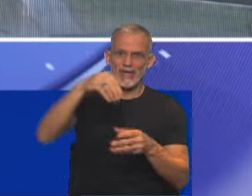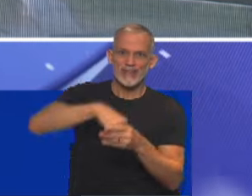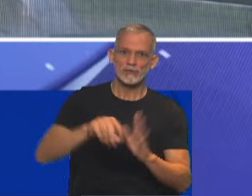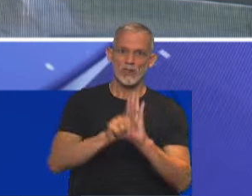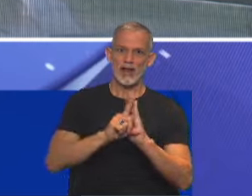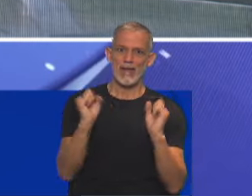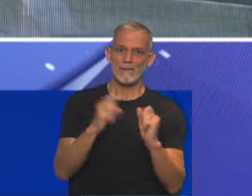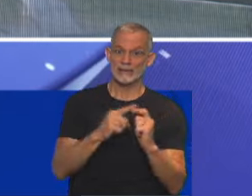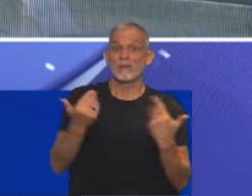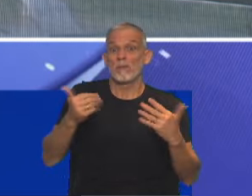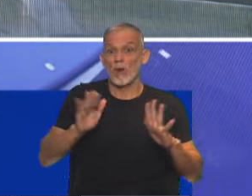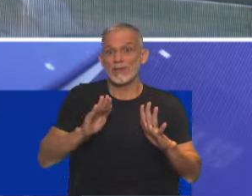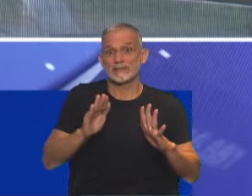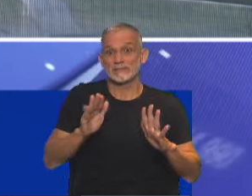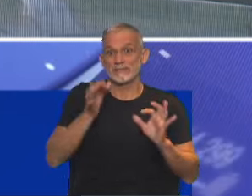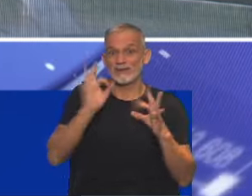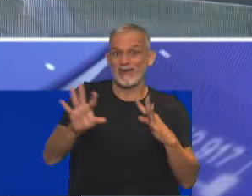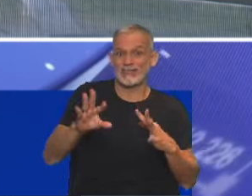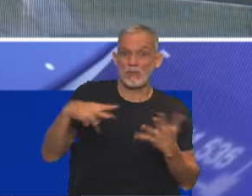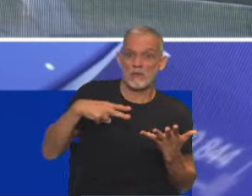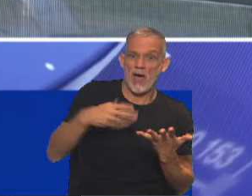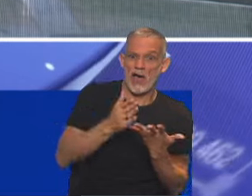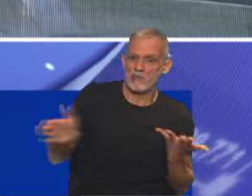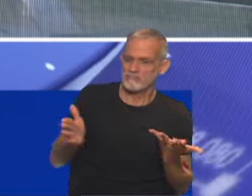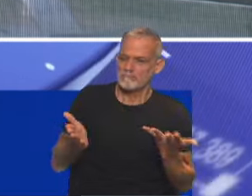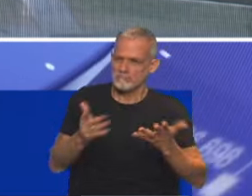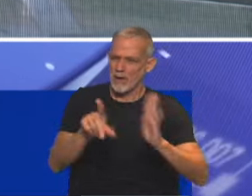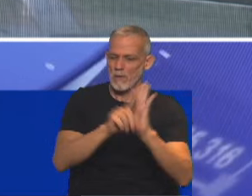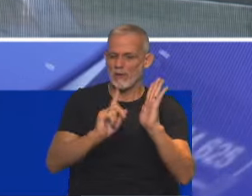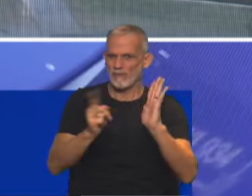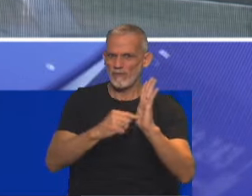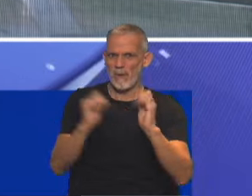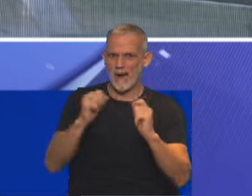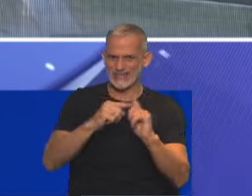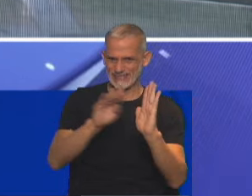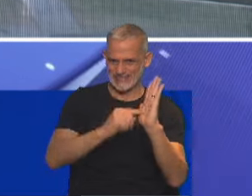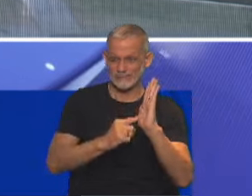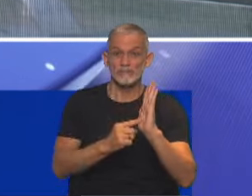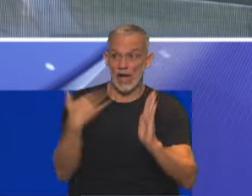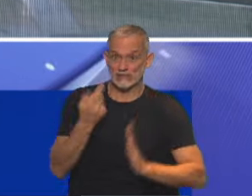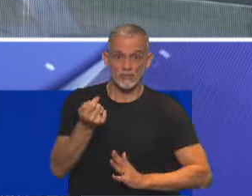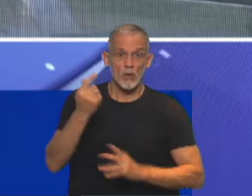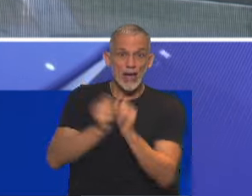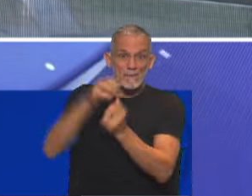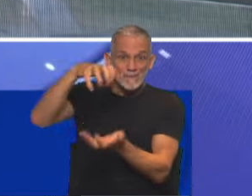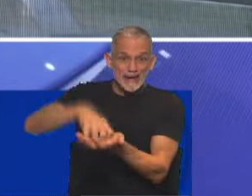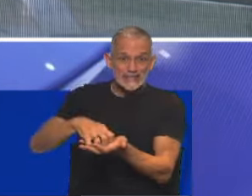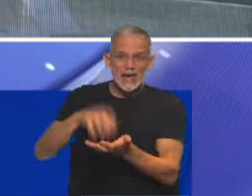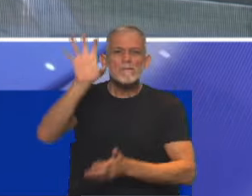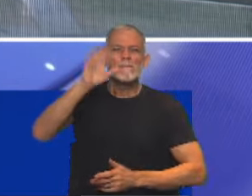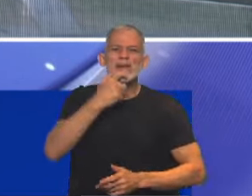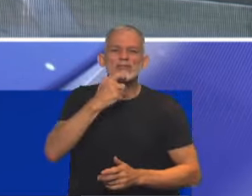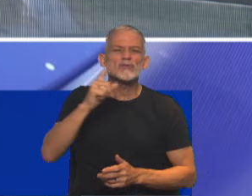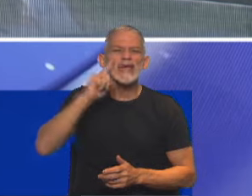ley bases como posibles o empresas que van a ser privatizadas, y alguna cosa que sucedió hace muy poquitas horas, una empresa en la provincia de Mendoza, como